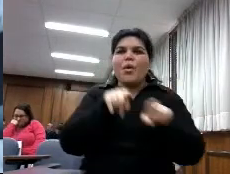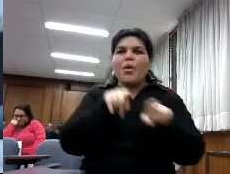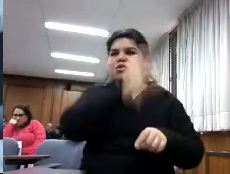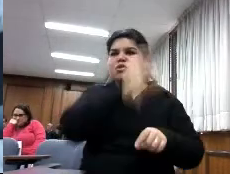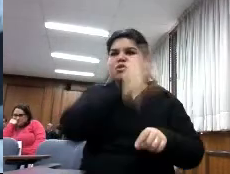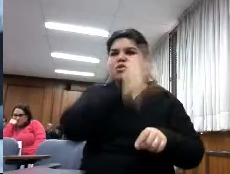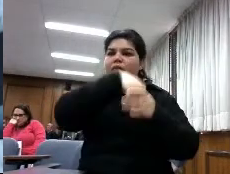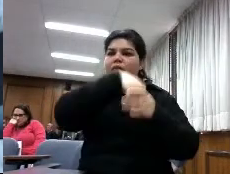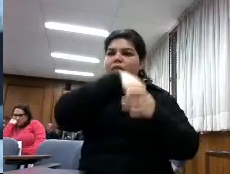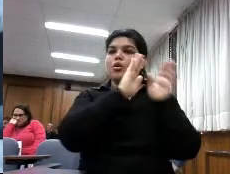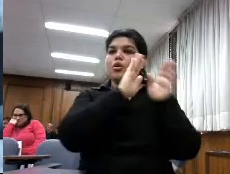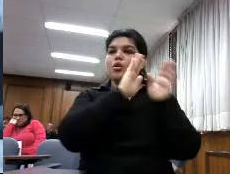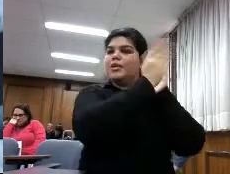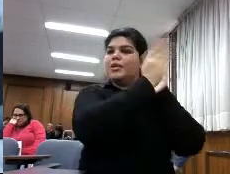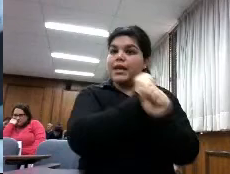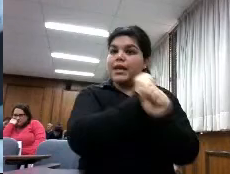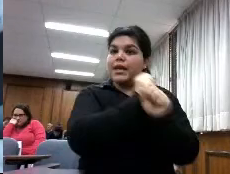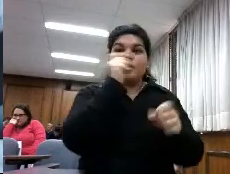es fundamental